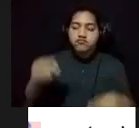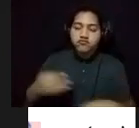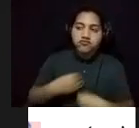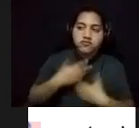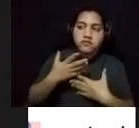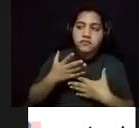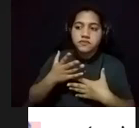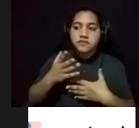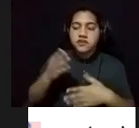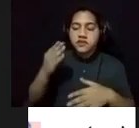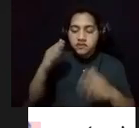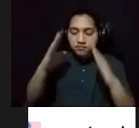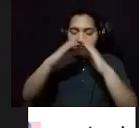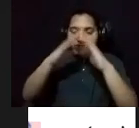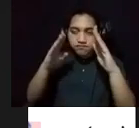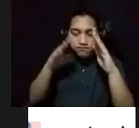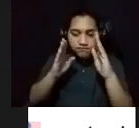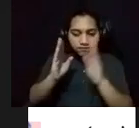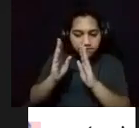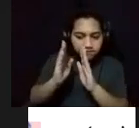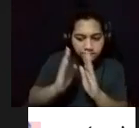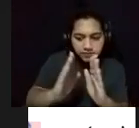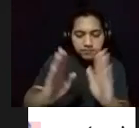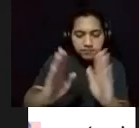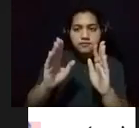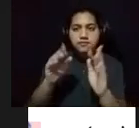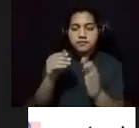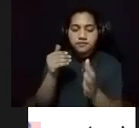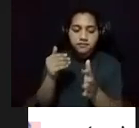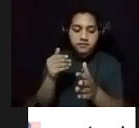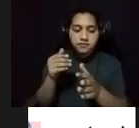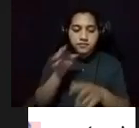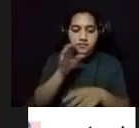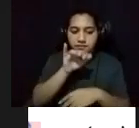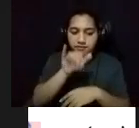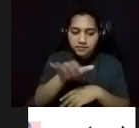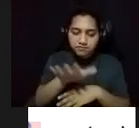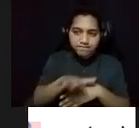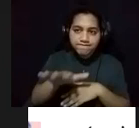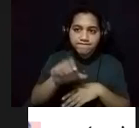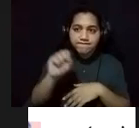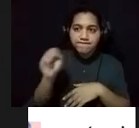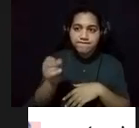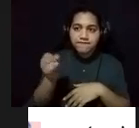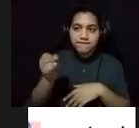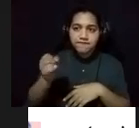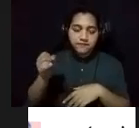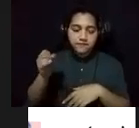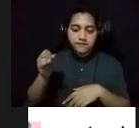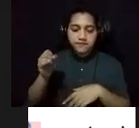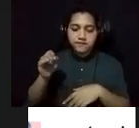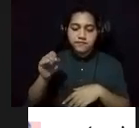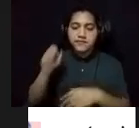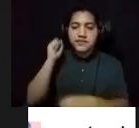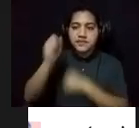pasadizo o Zaguán, nos acerca a ese espacio de la ciudad. En la segunda mitad del siglo XX